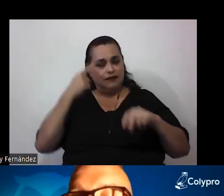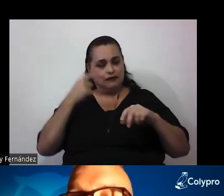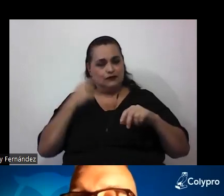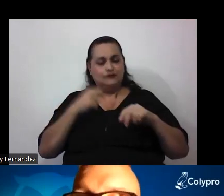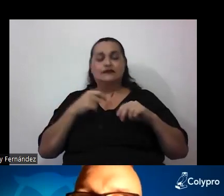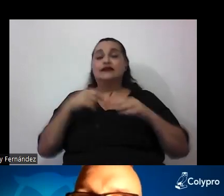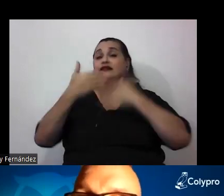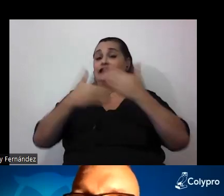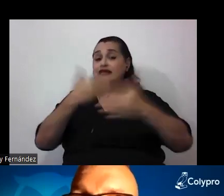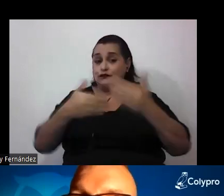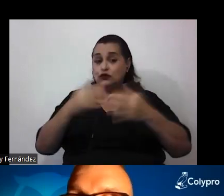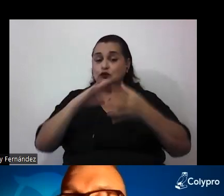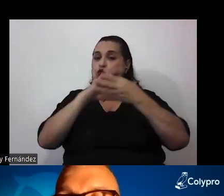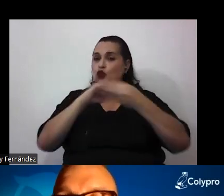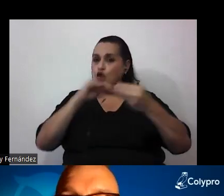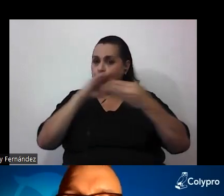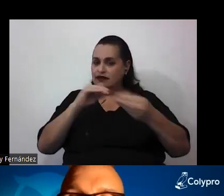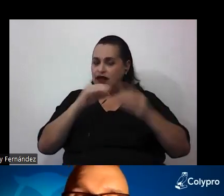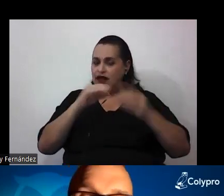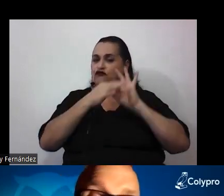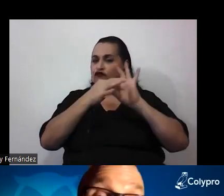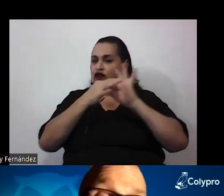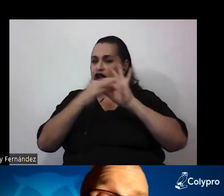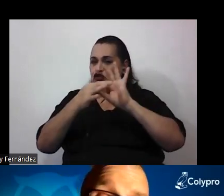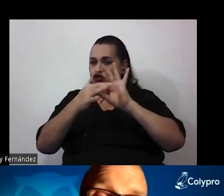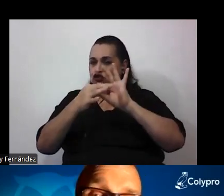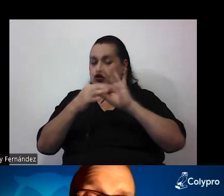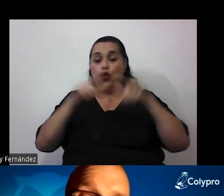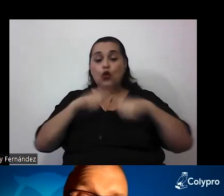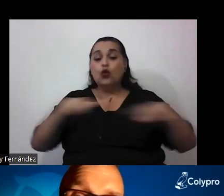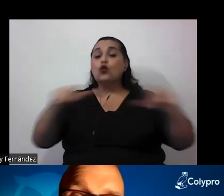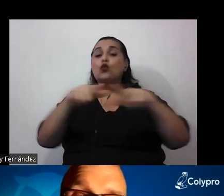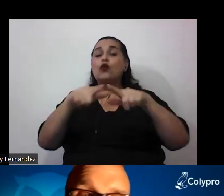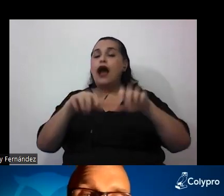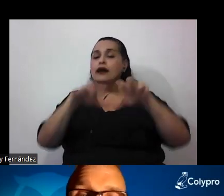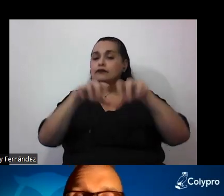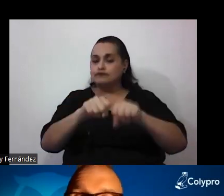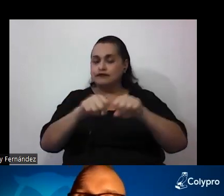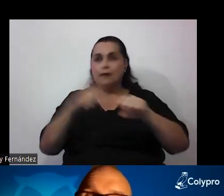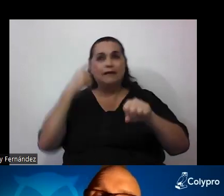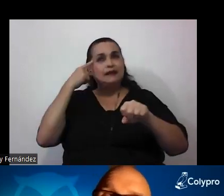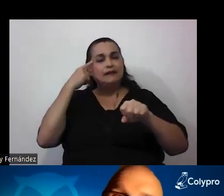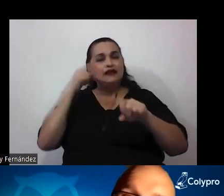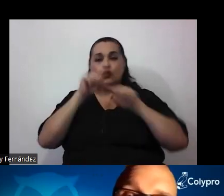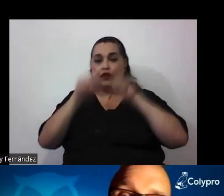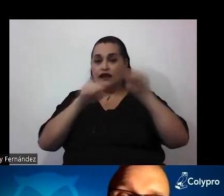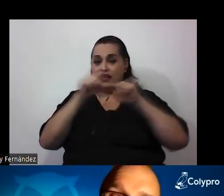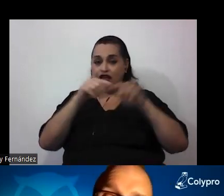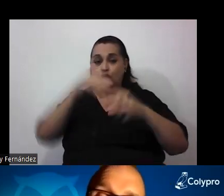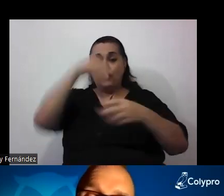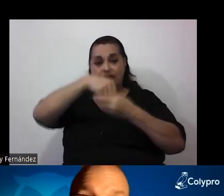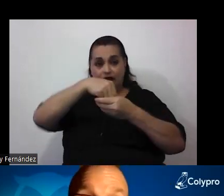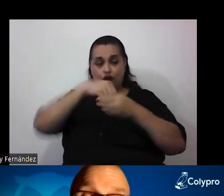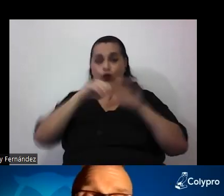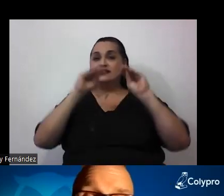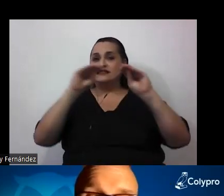voy a comentar un poco la relación entre, o el lugar que ocupa la cuestión del pensamiento crítico dentro de la enseñanza de